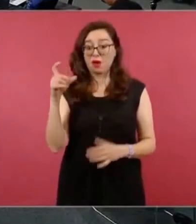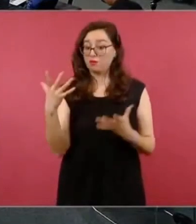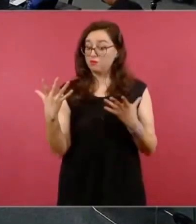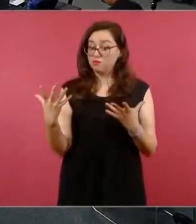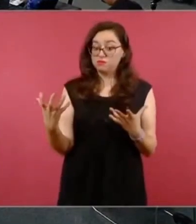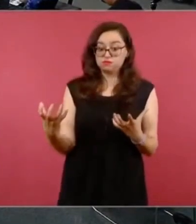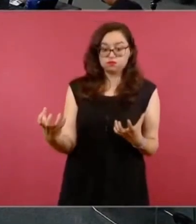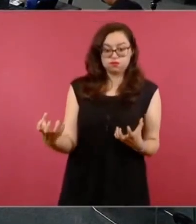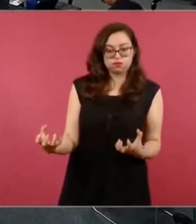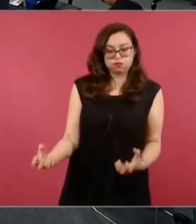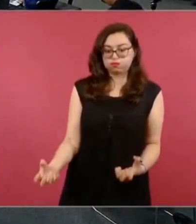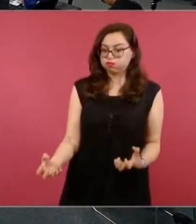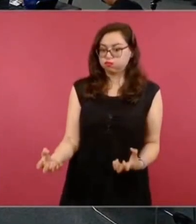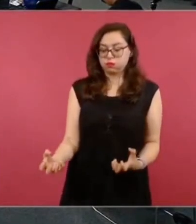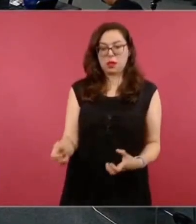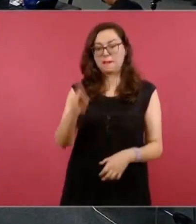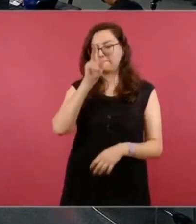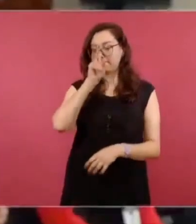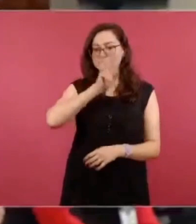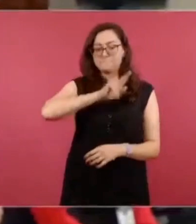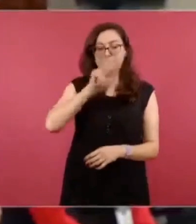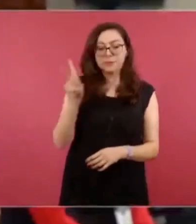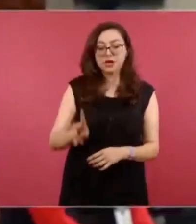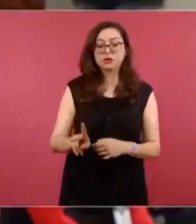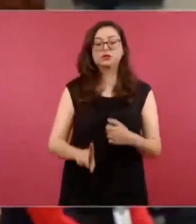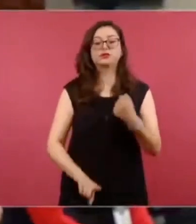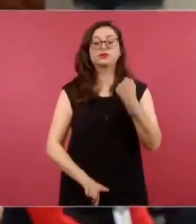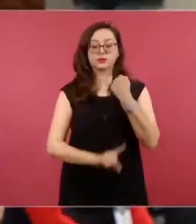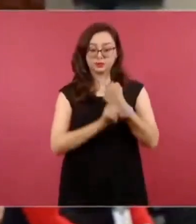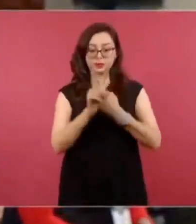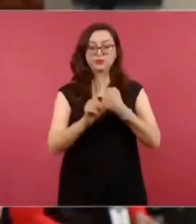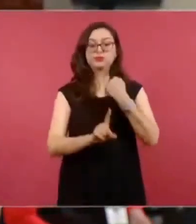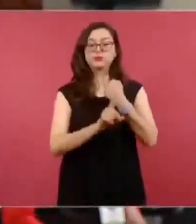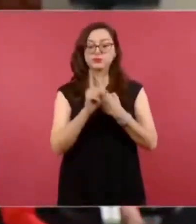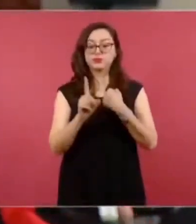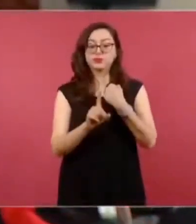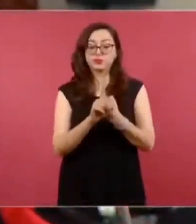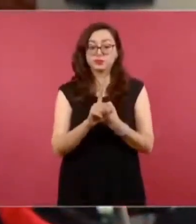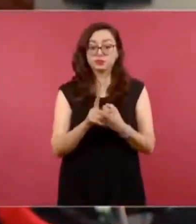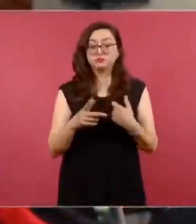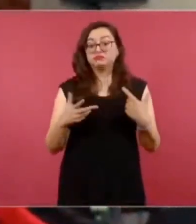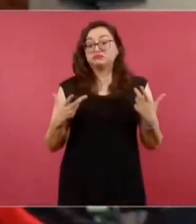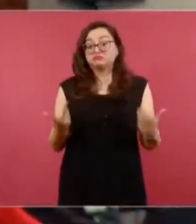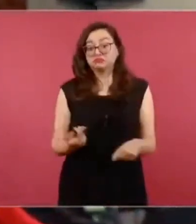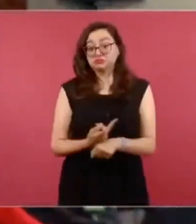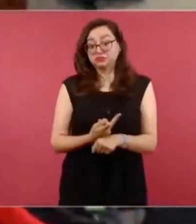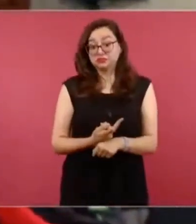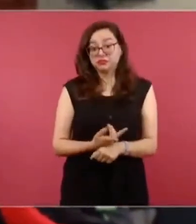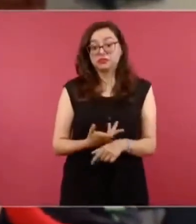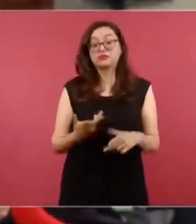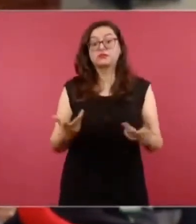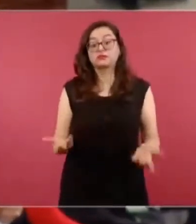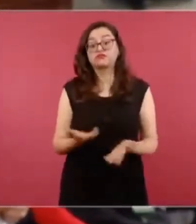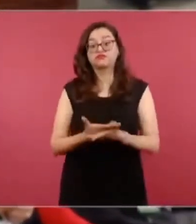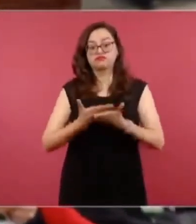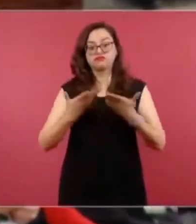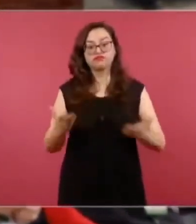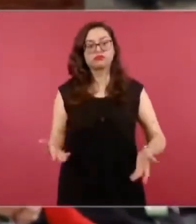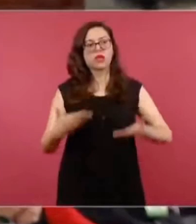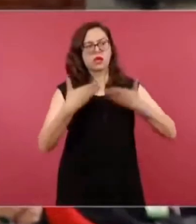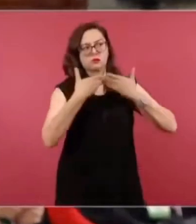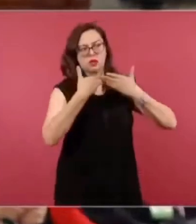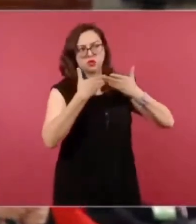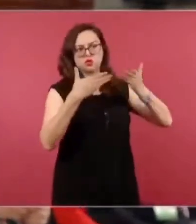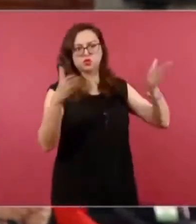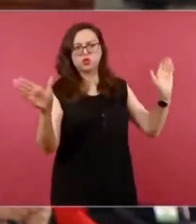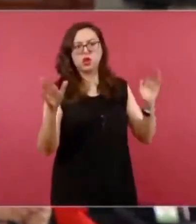dentro de los seis primeros estados con esa problemática y con la idea del nearshoring están llegando empresas, lo cual es importante.